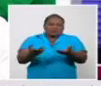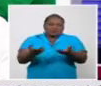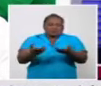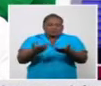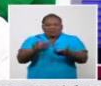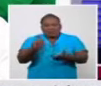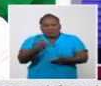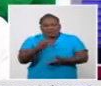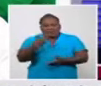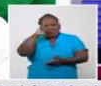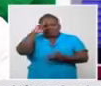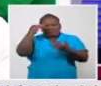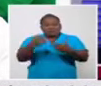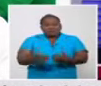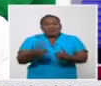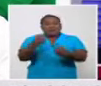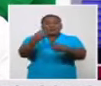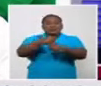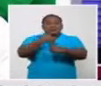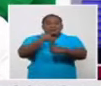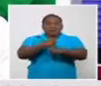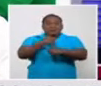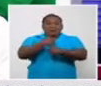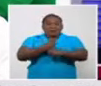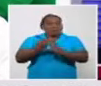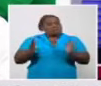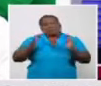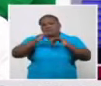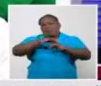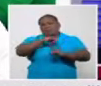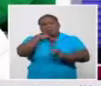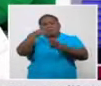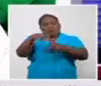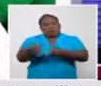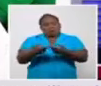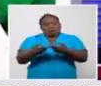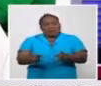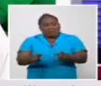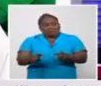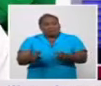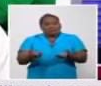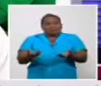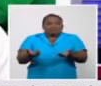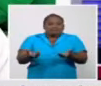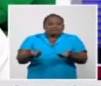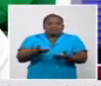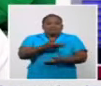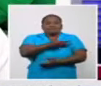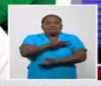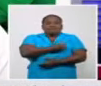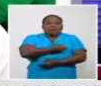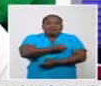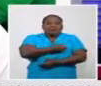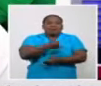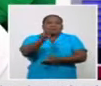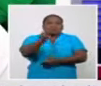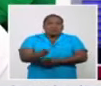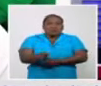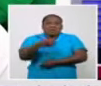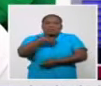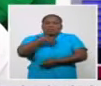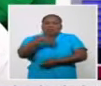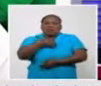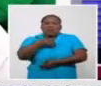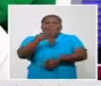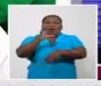para que realmente no sucedan estas cosas, pero como ustedes ven, son pacientes con un grupo de